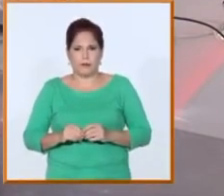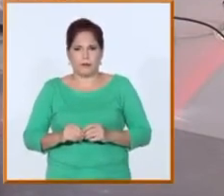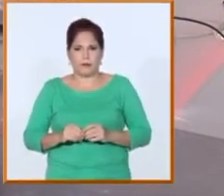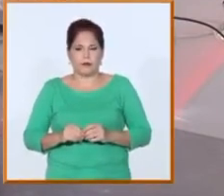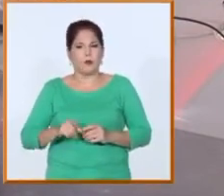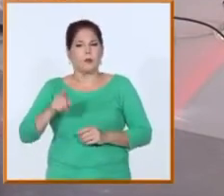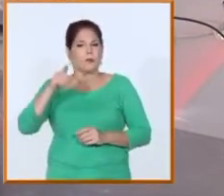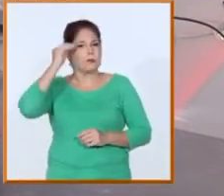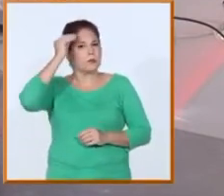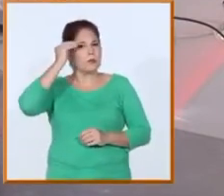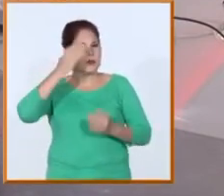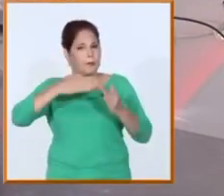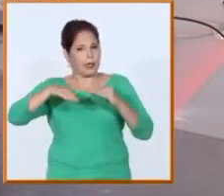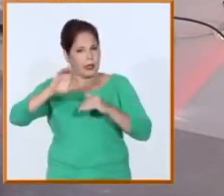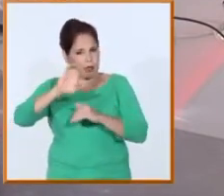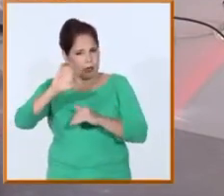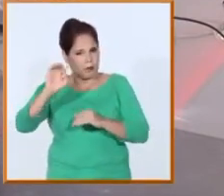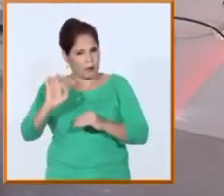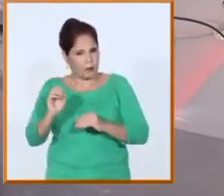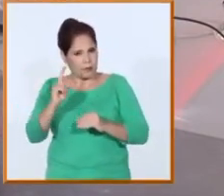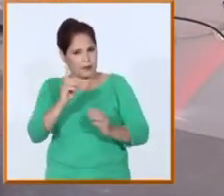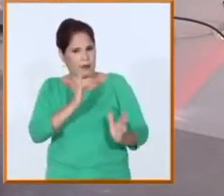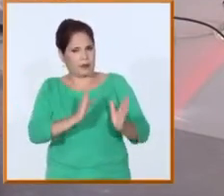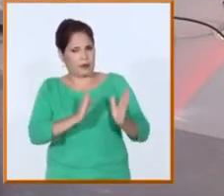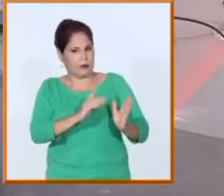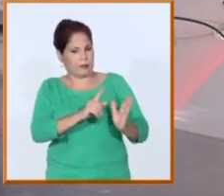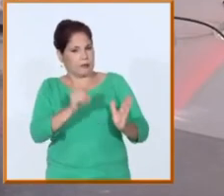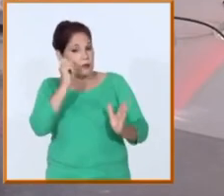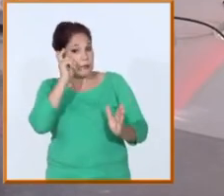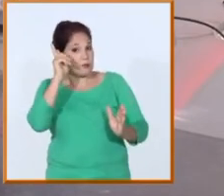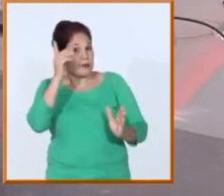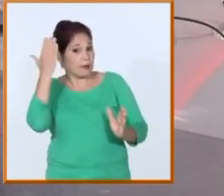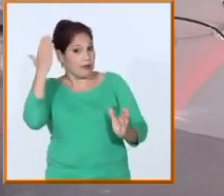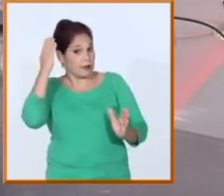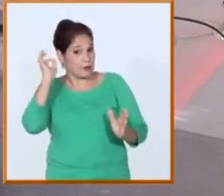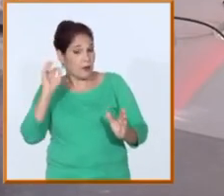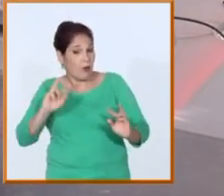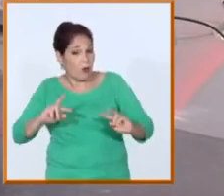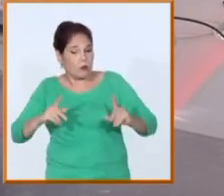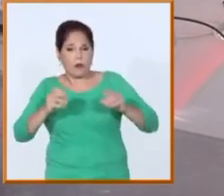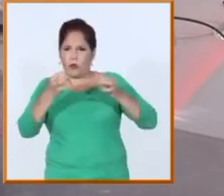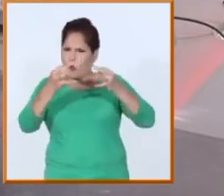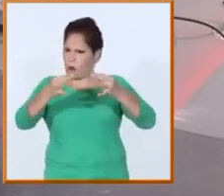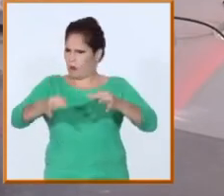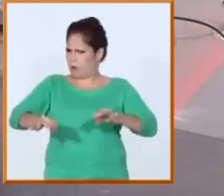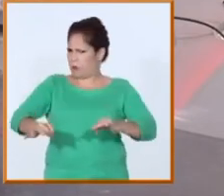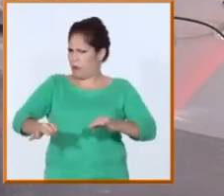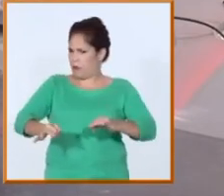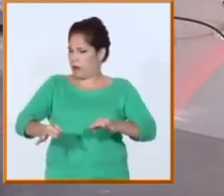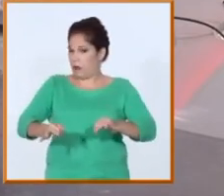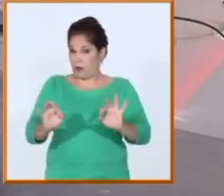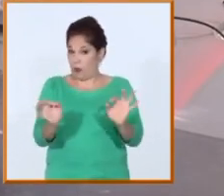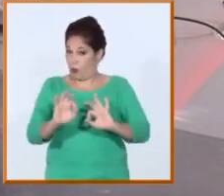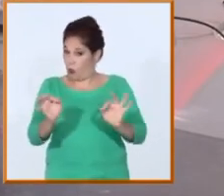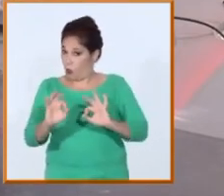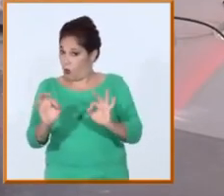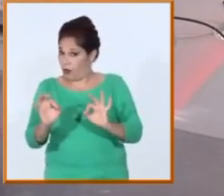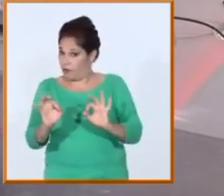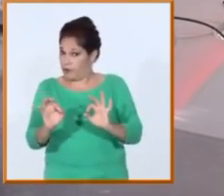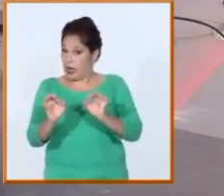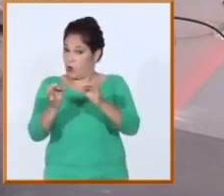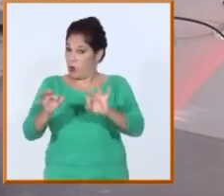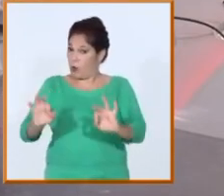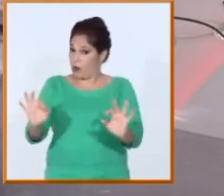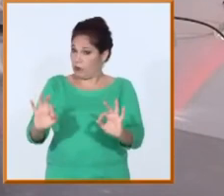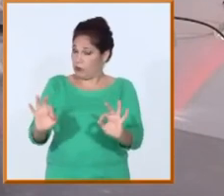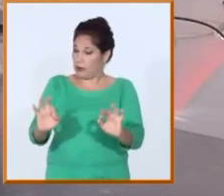valora el ministerio esa primera etapa, esa experiencia un poco de regreso a la normalidad, aún sin estar totalmente en la normalidad en